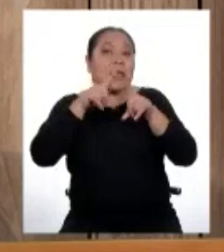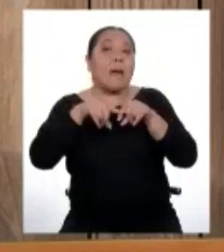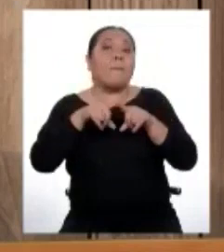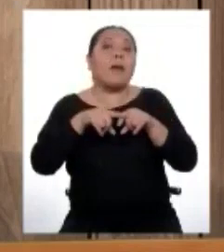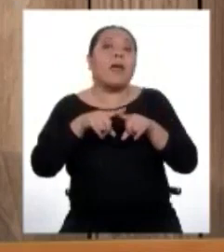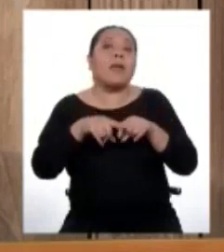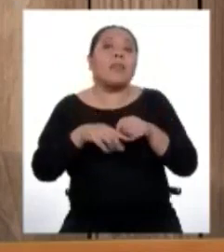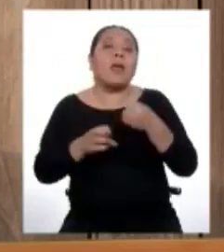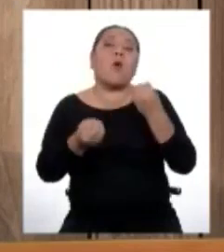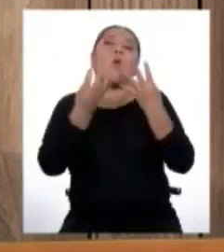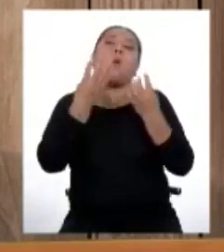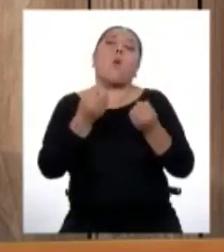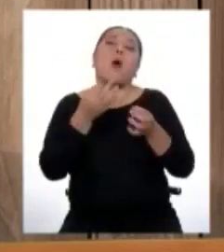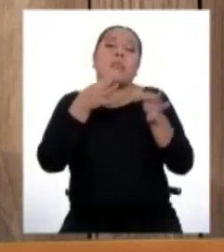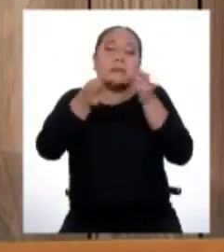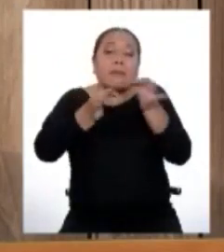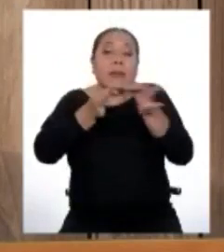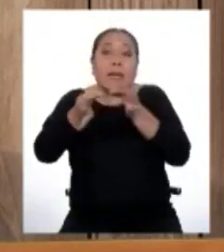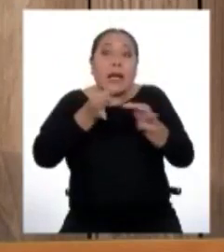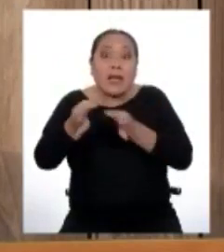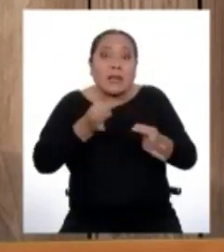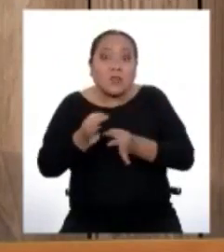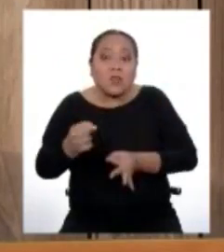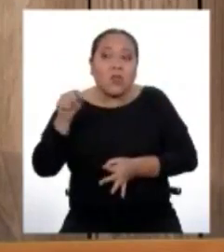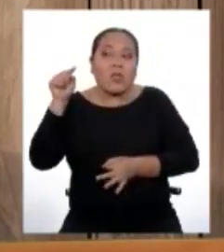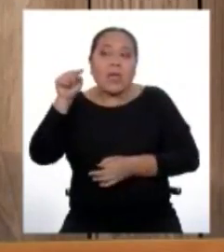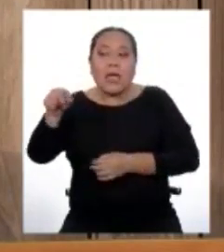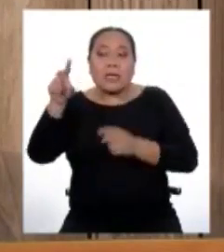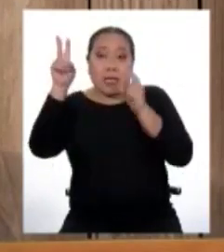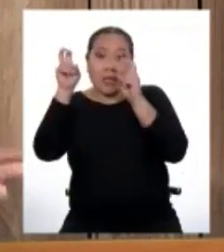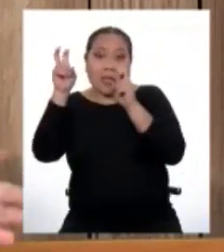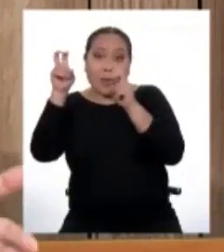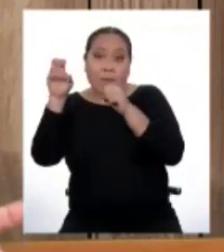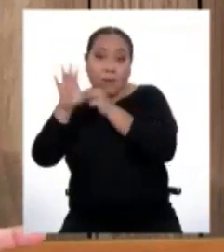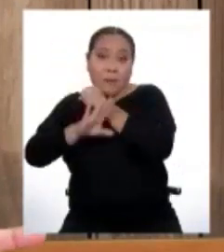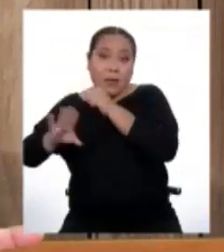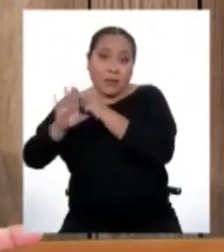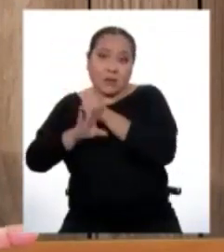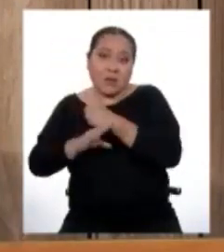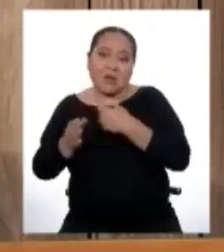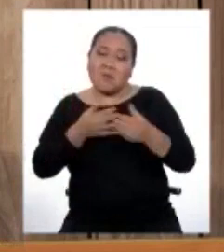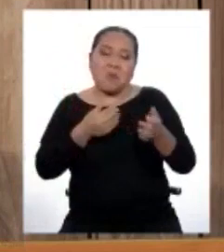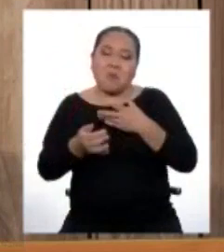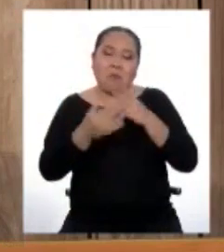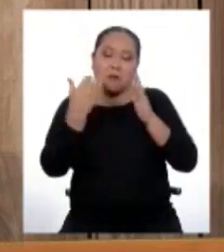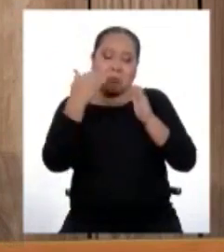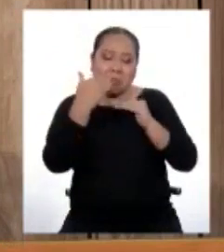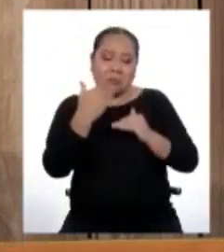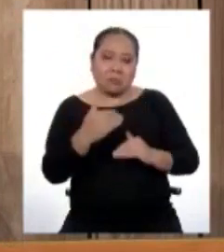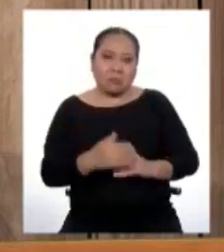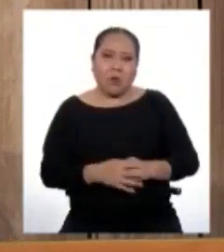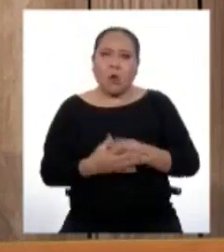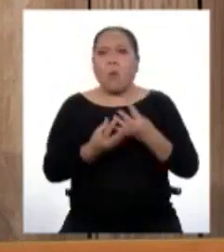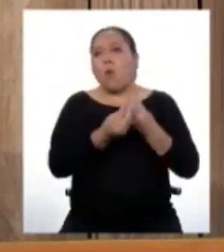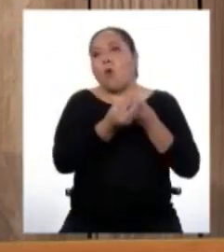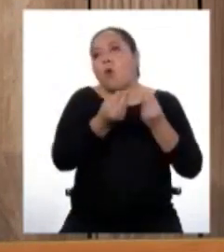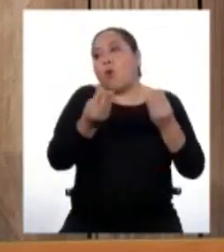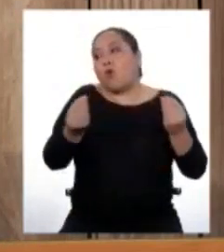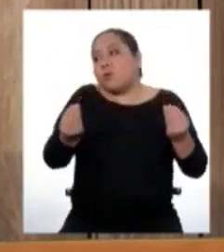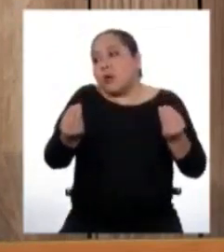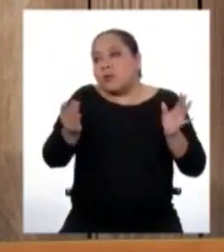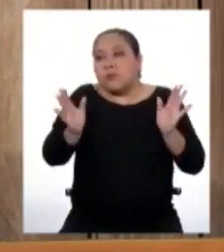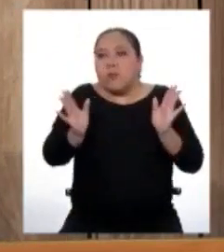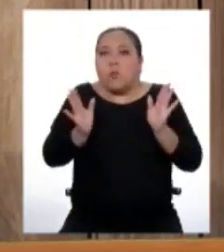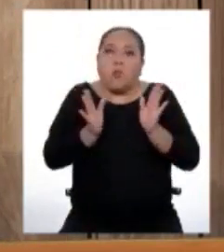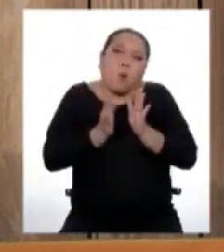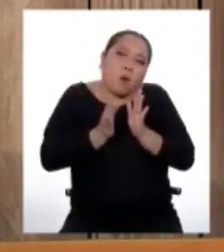cuántos detalles se estén considerando del tema general. Y no tienen un número determinado. Pueden ser muchas, pueden ser